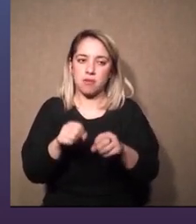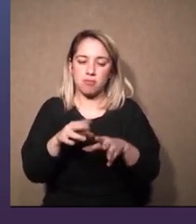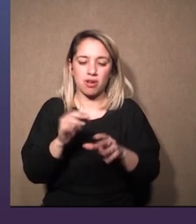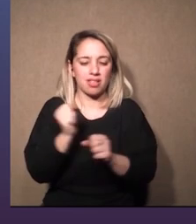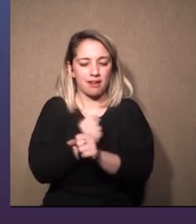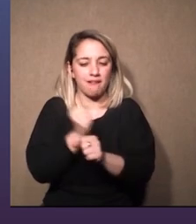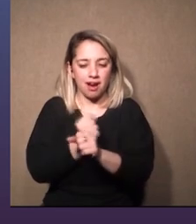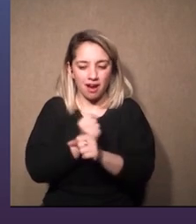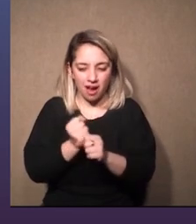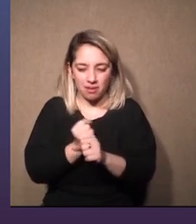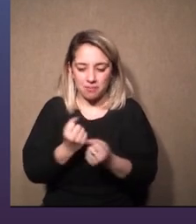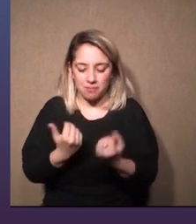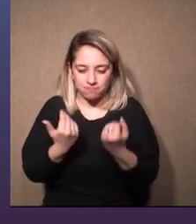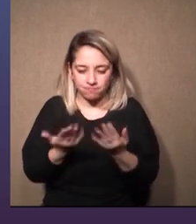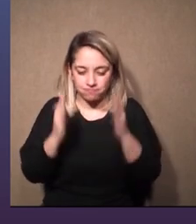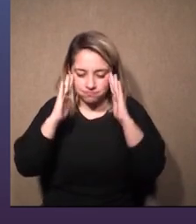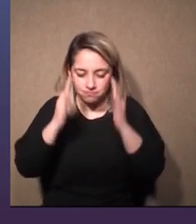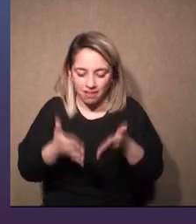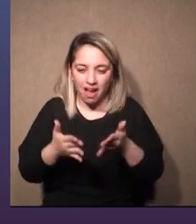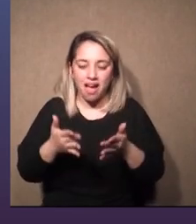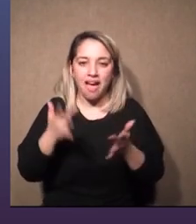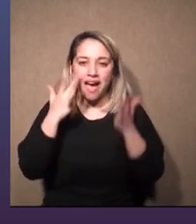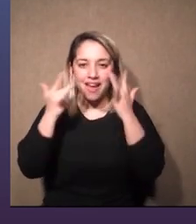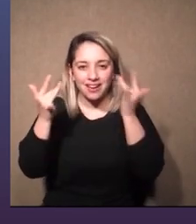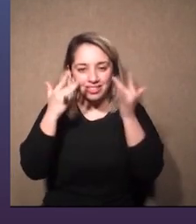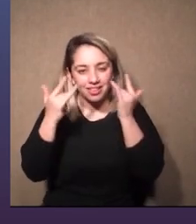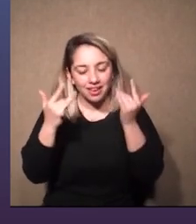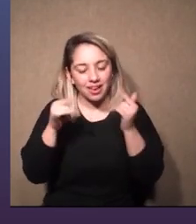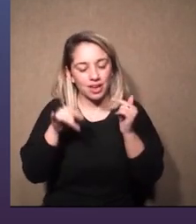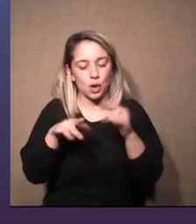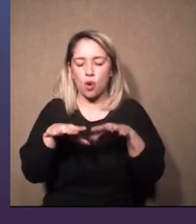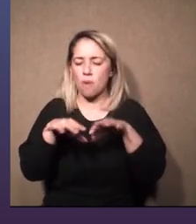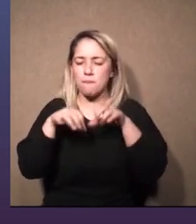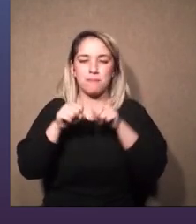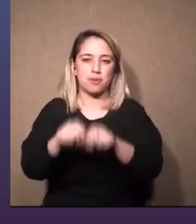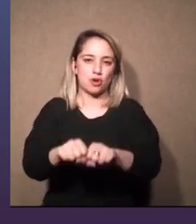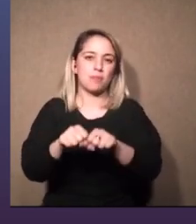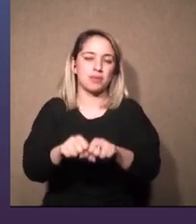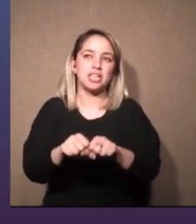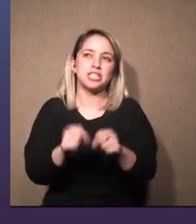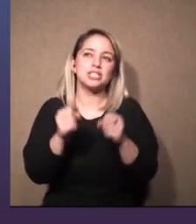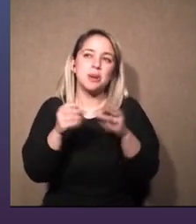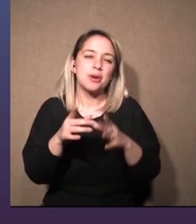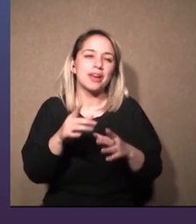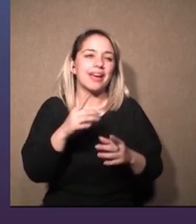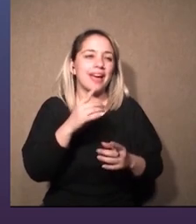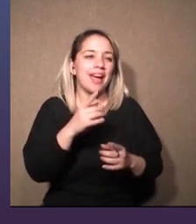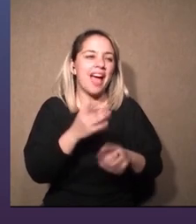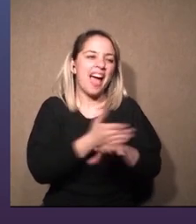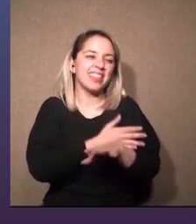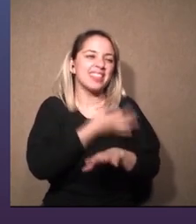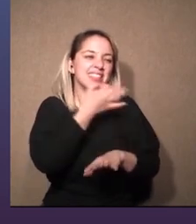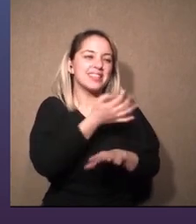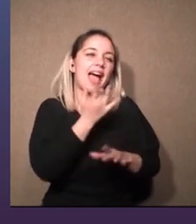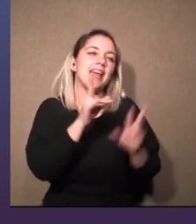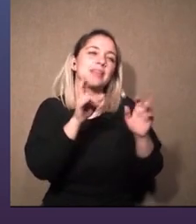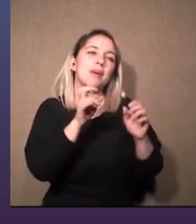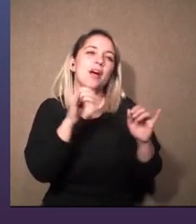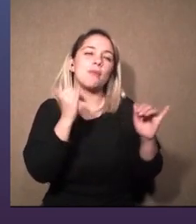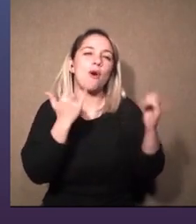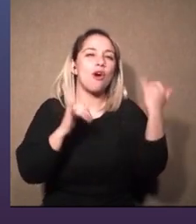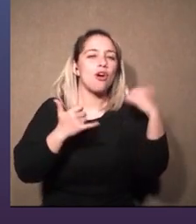arte porque tal vez como tiene esa cosa lúdica que comentaba al principio